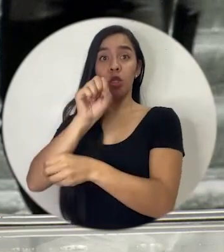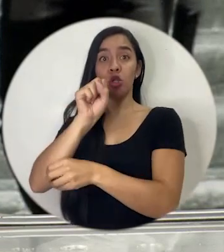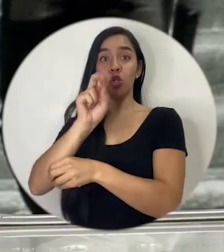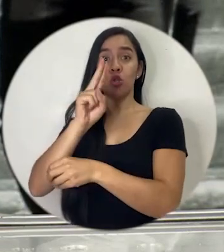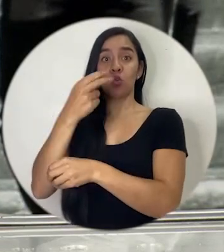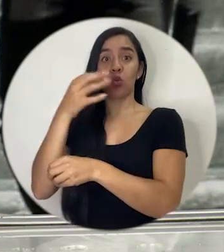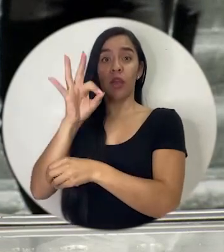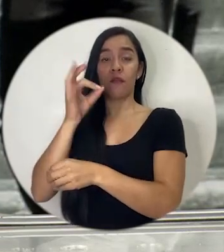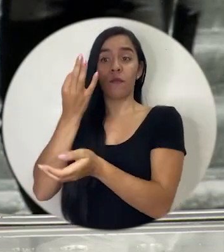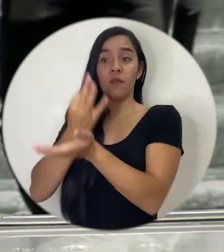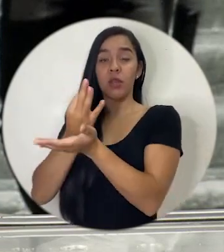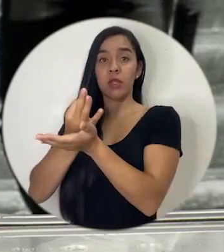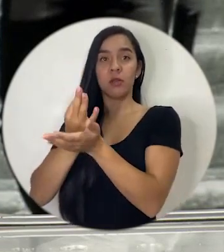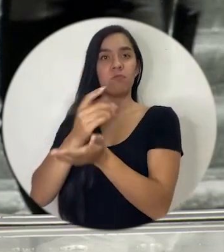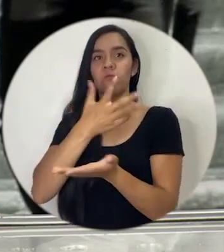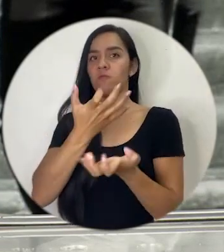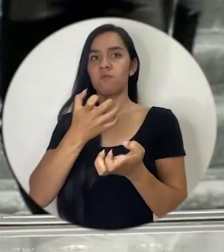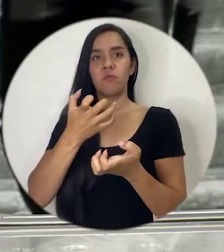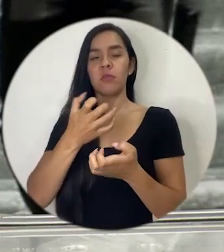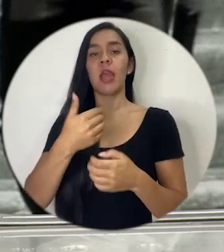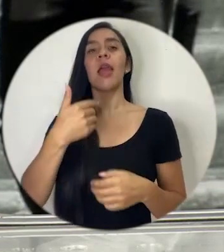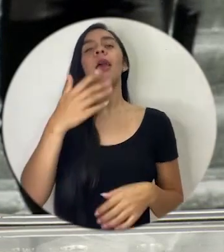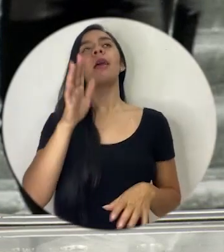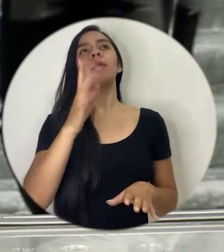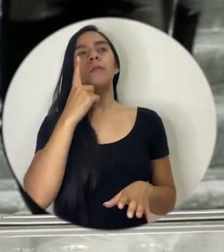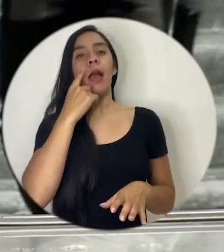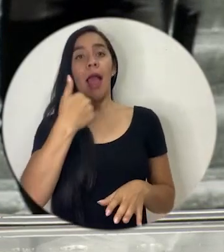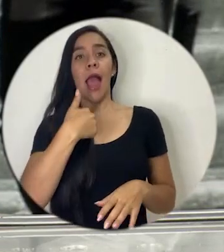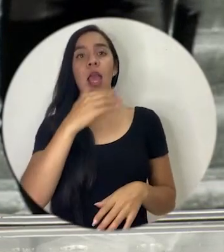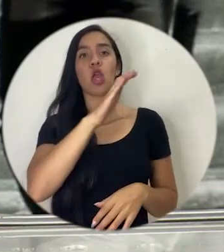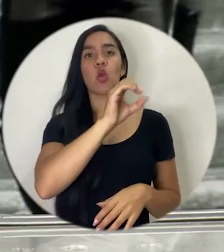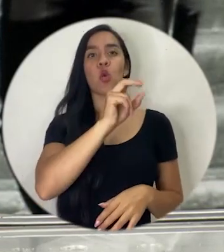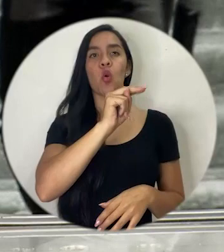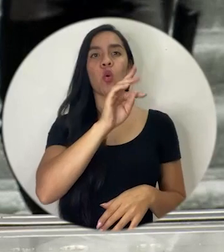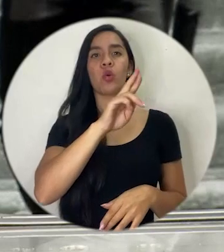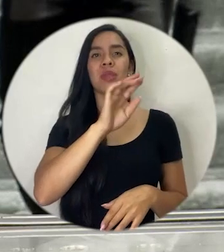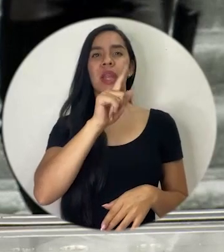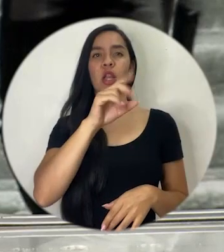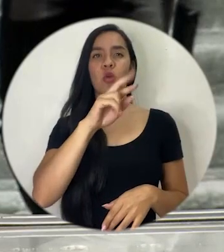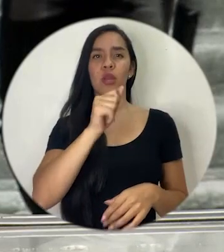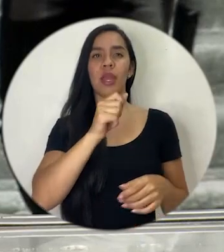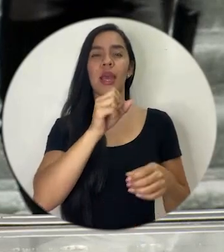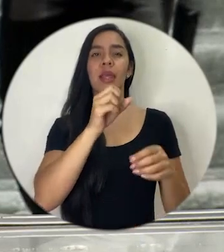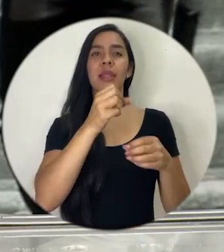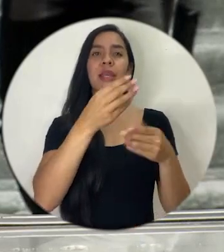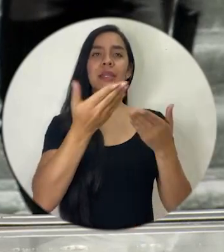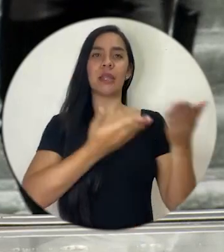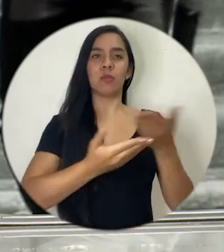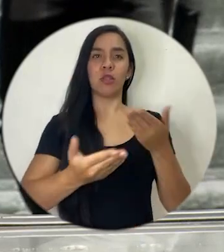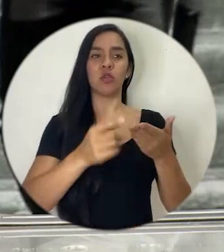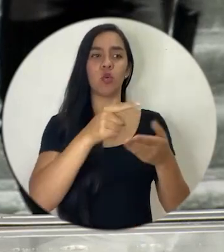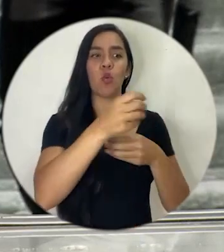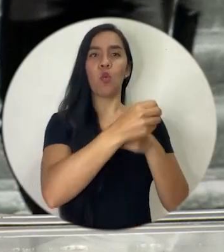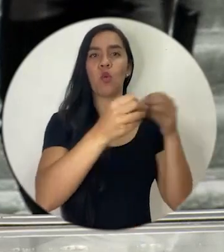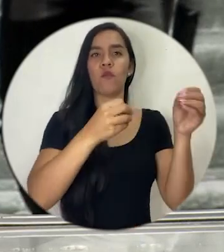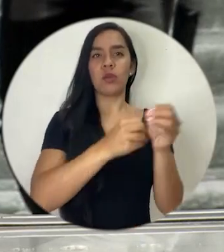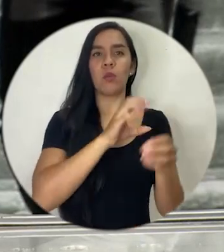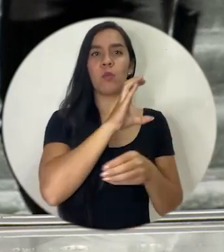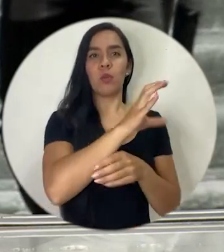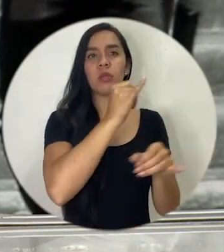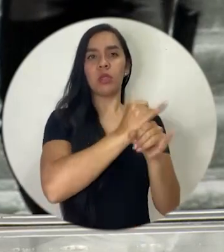argumento es que existen las Contralorías de Servicios pero si yo soy el responsable de la Contraloría de Servicios y mi jefe es don Welmer